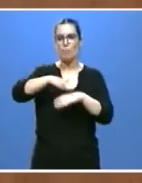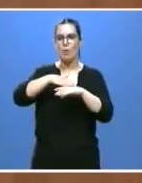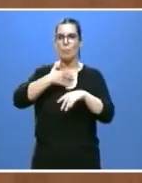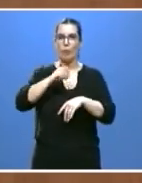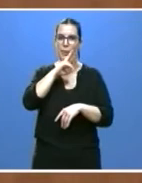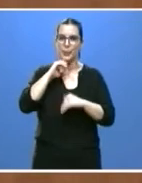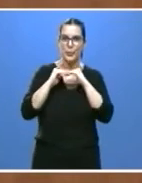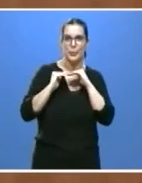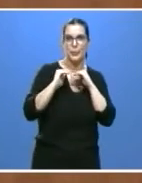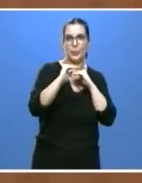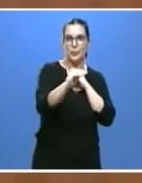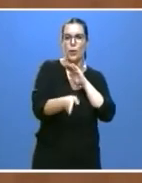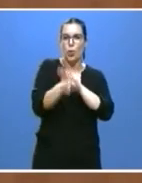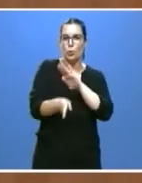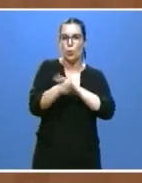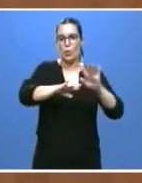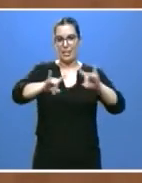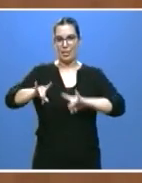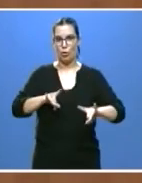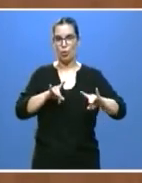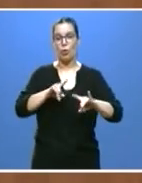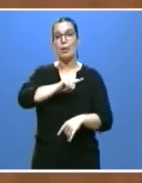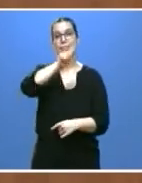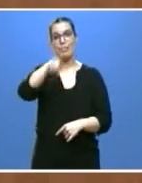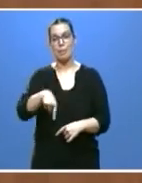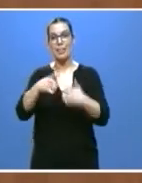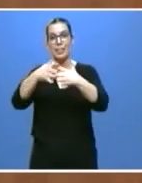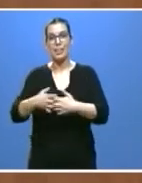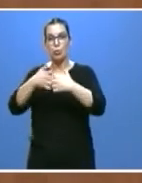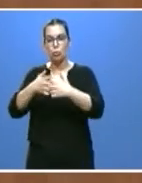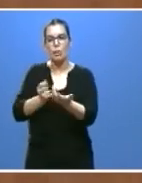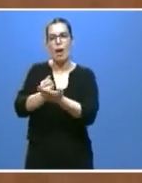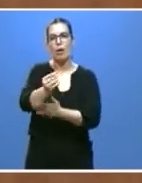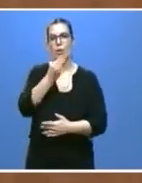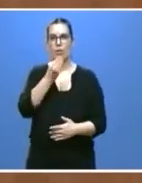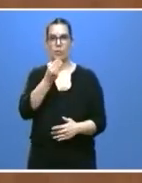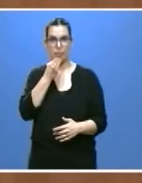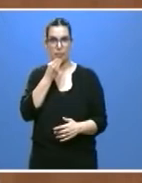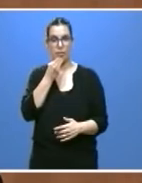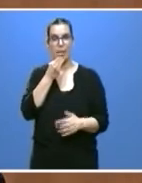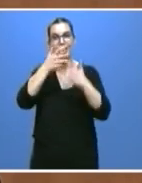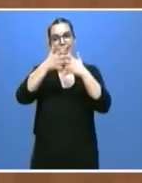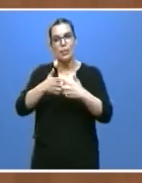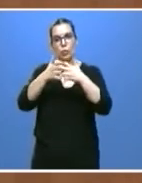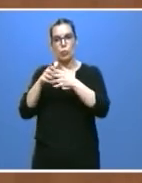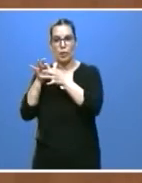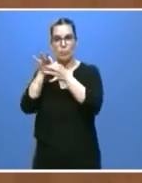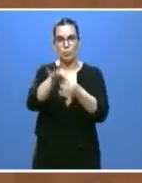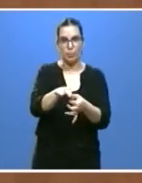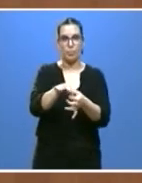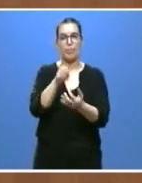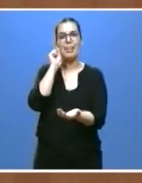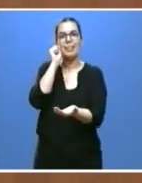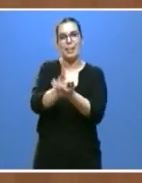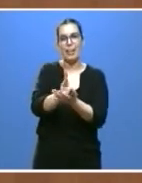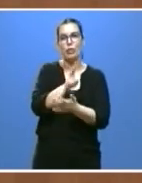en el tiempo y en el territorio. Pero también con una industria agroalimentaria y con una industria vinculada al reto verde